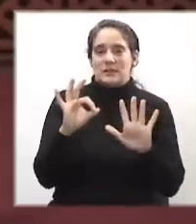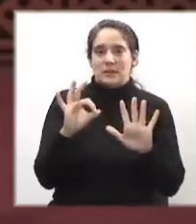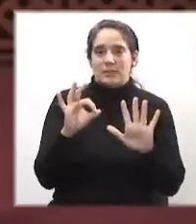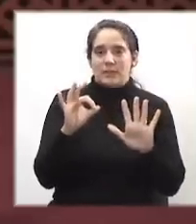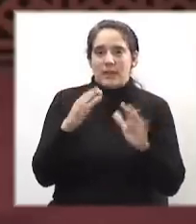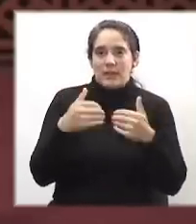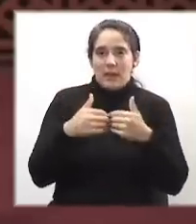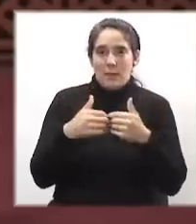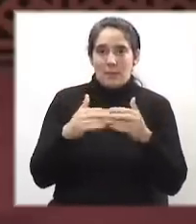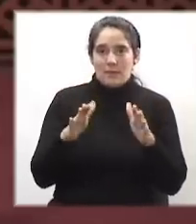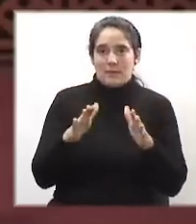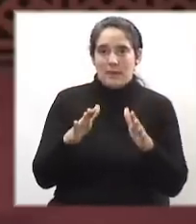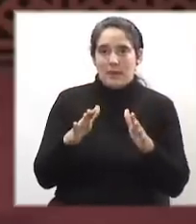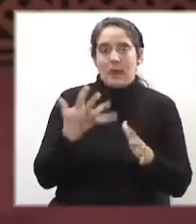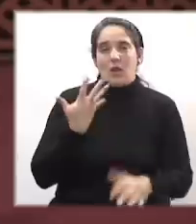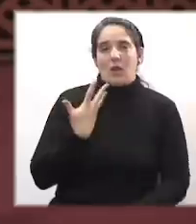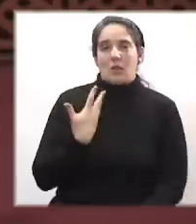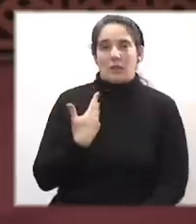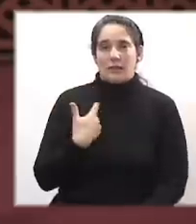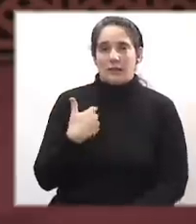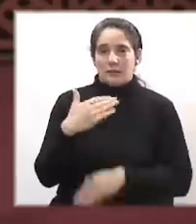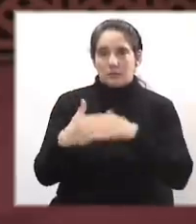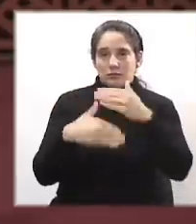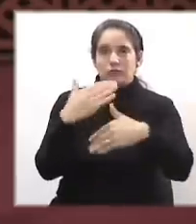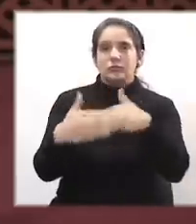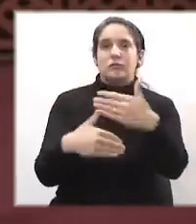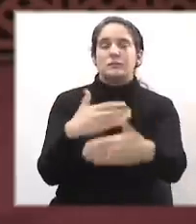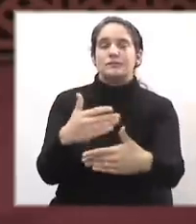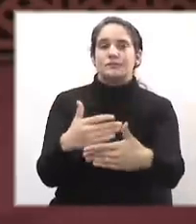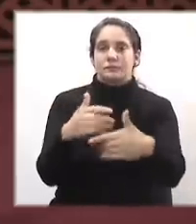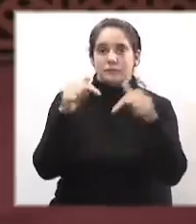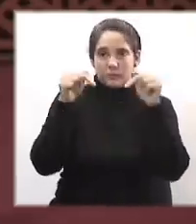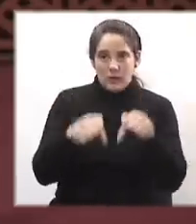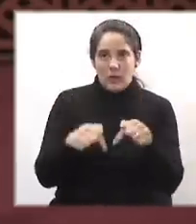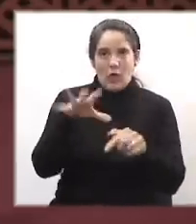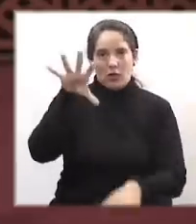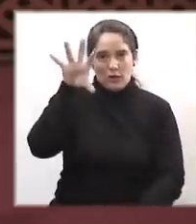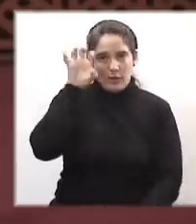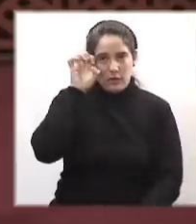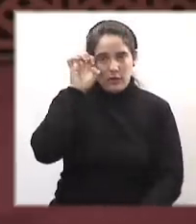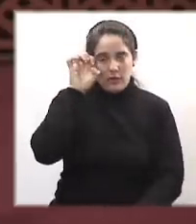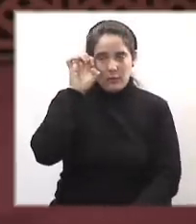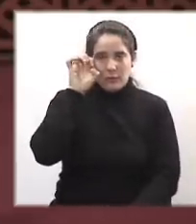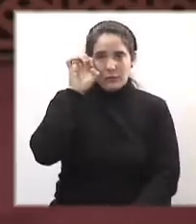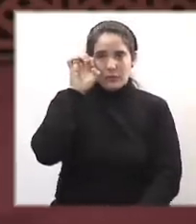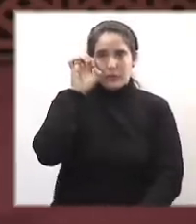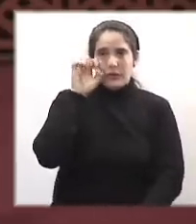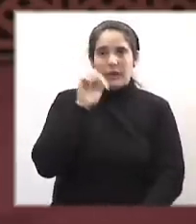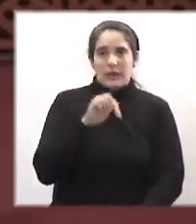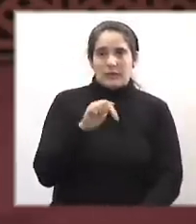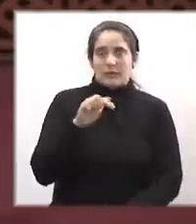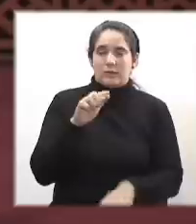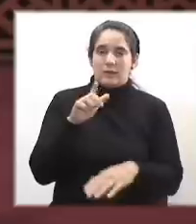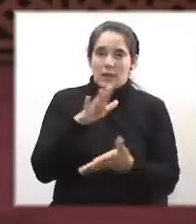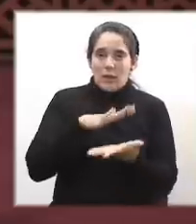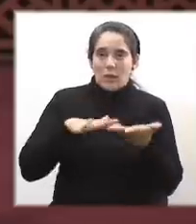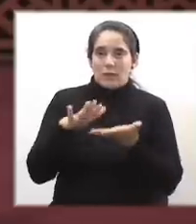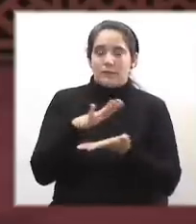origen a los lamentables sucesos que hoy recordamos en este recinto.